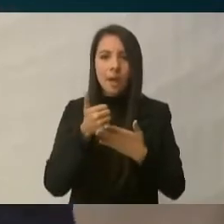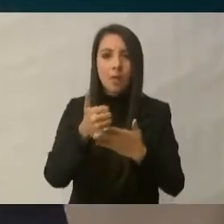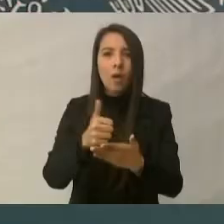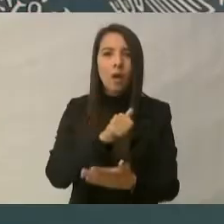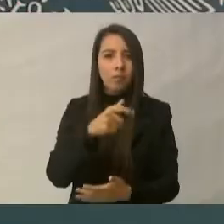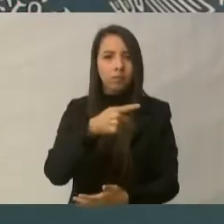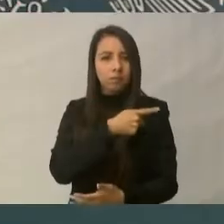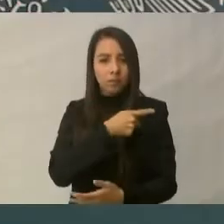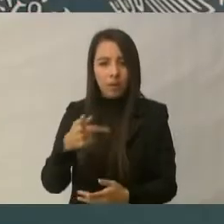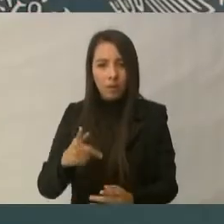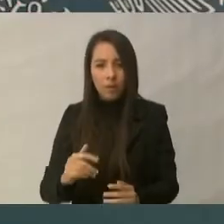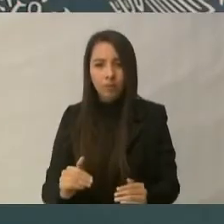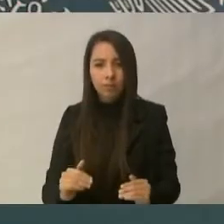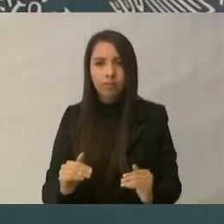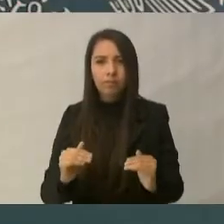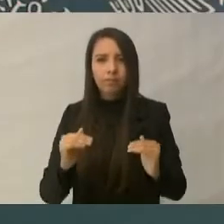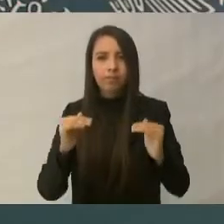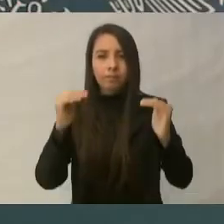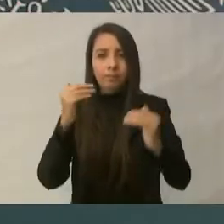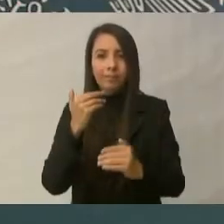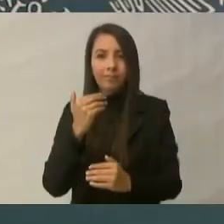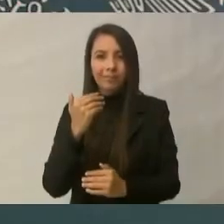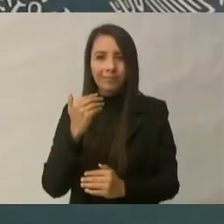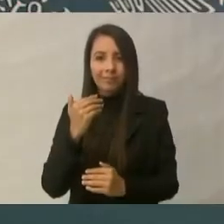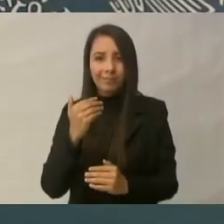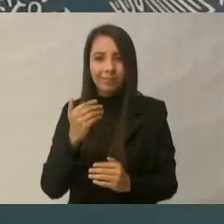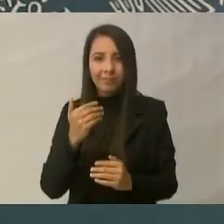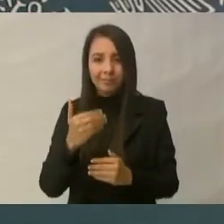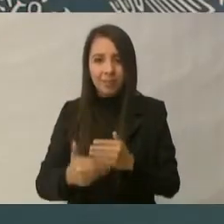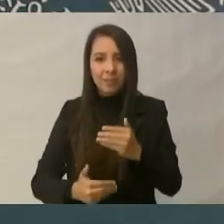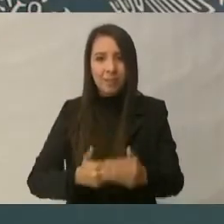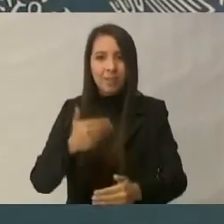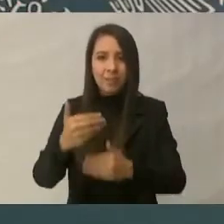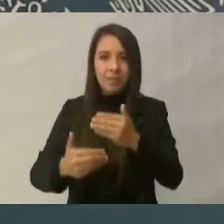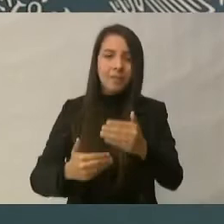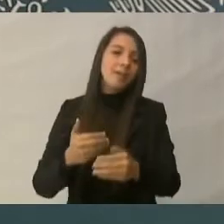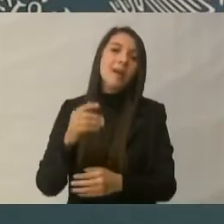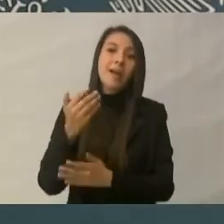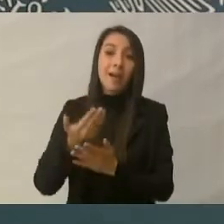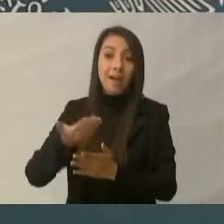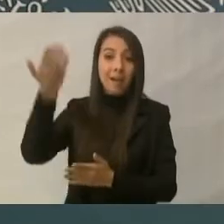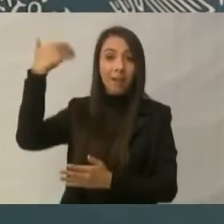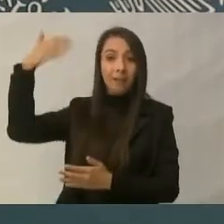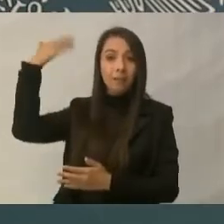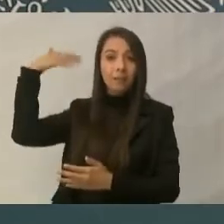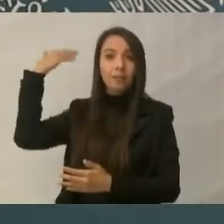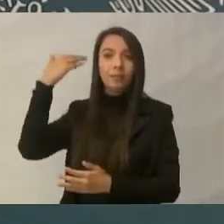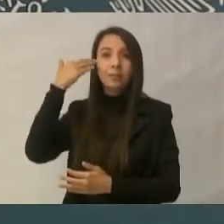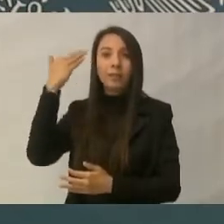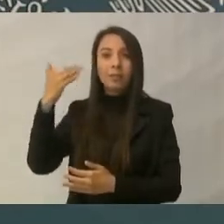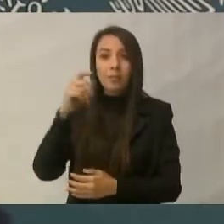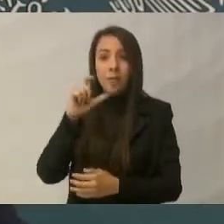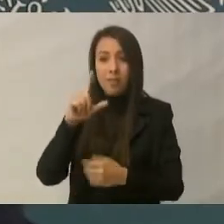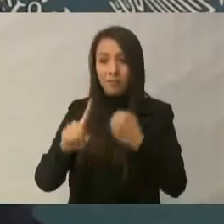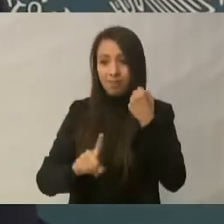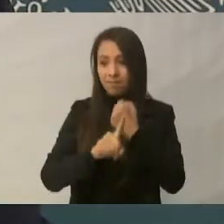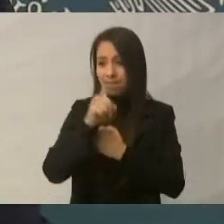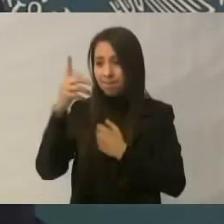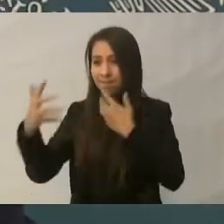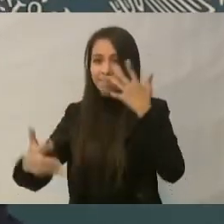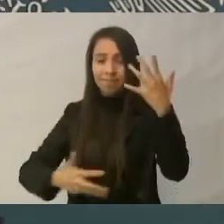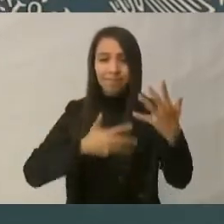muy contrario a lo que se hacía cuando había una crisis que se pensaba nada más en rescatar